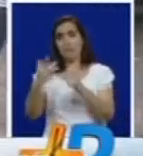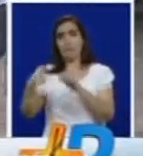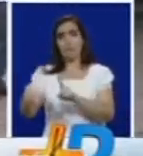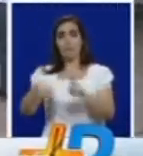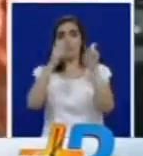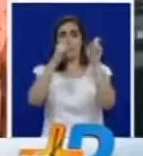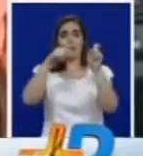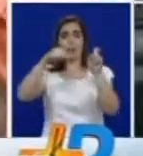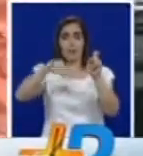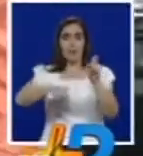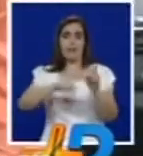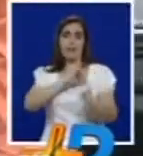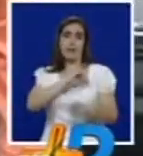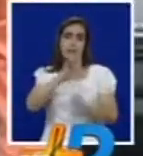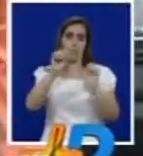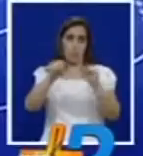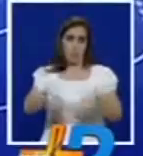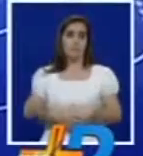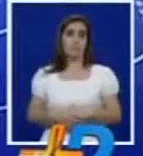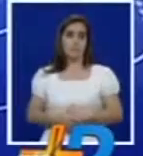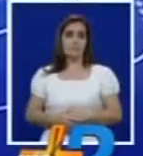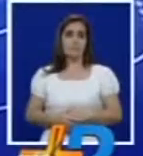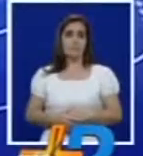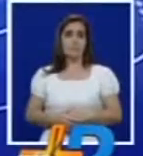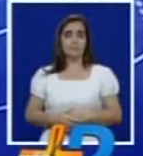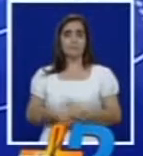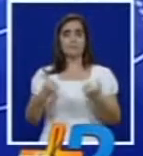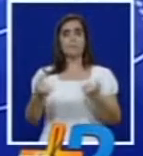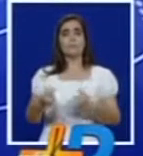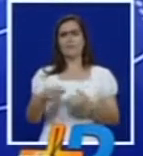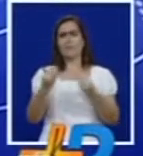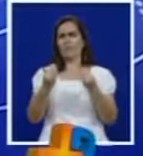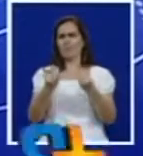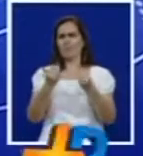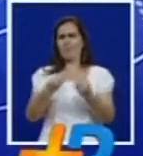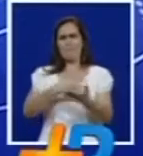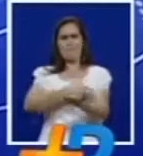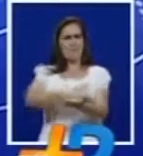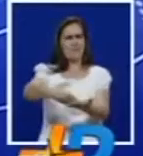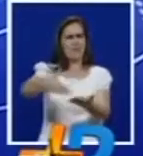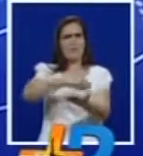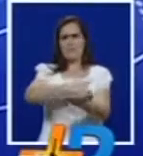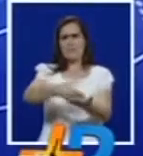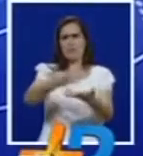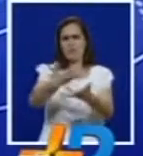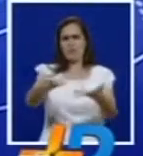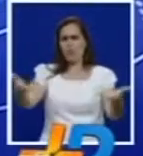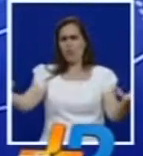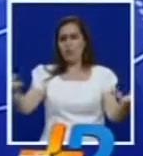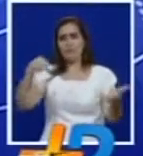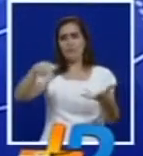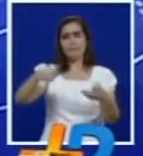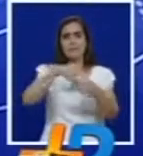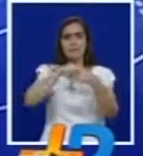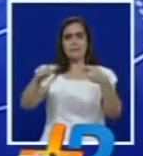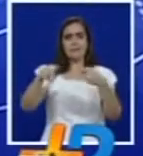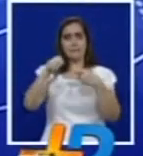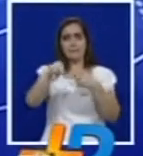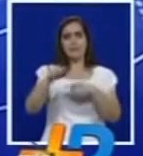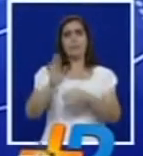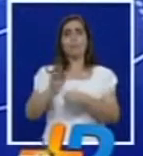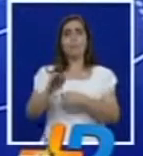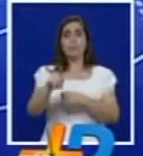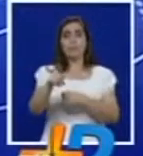trasladado a un centro asistencial de Cali. Un millonario cargamento de mercancías de contrabando fue incautado esta semana por las autoridades de